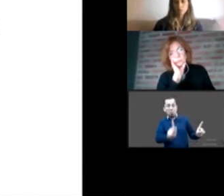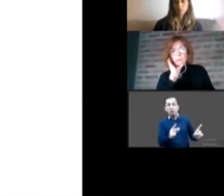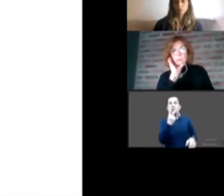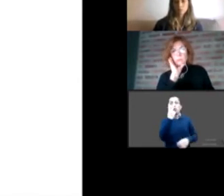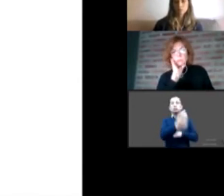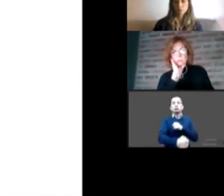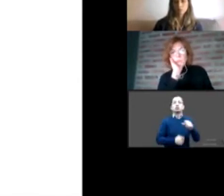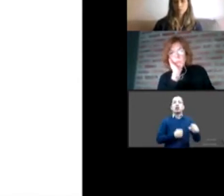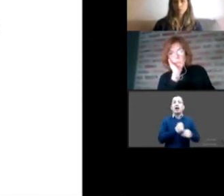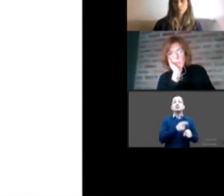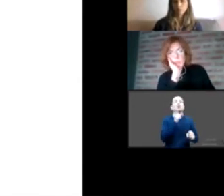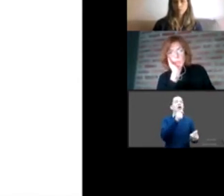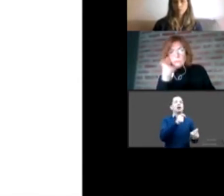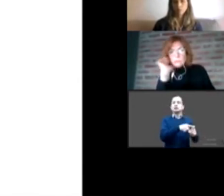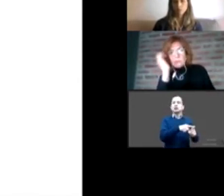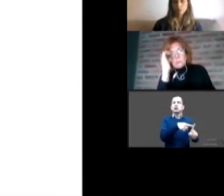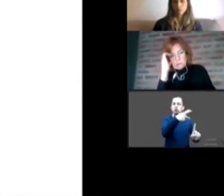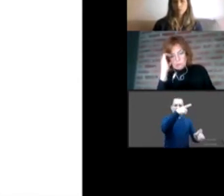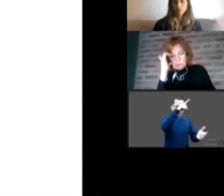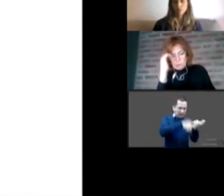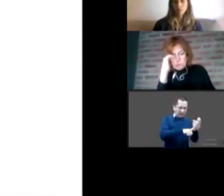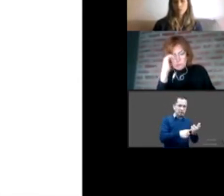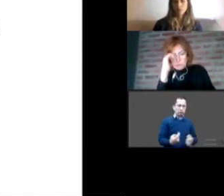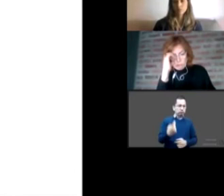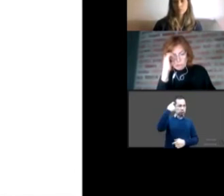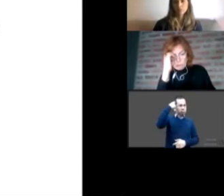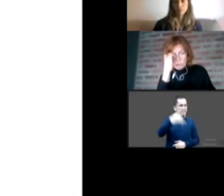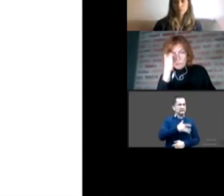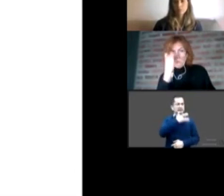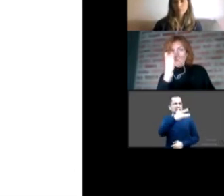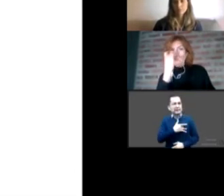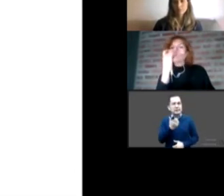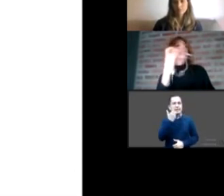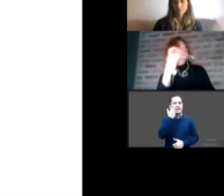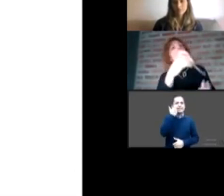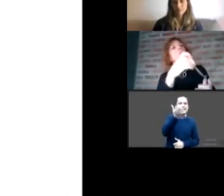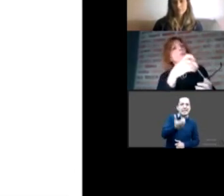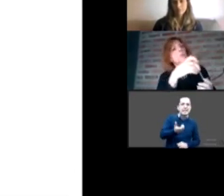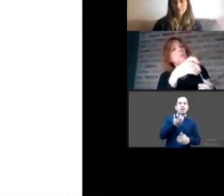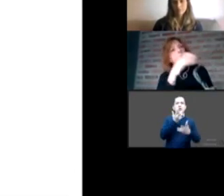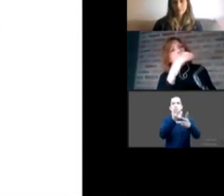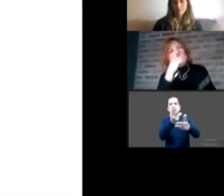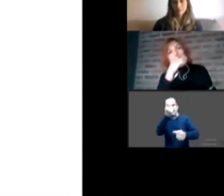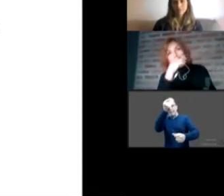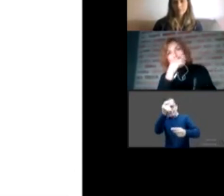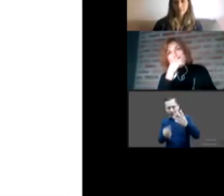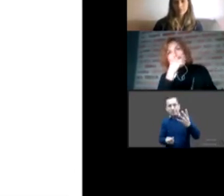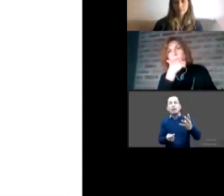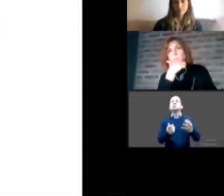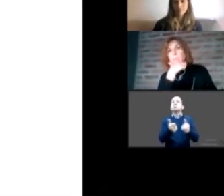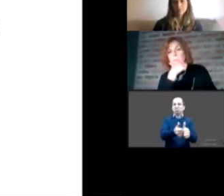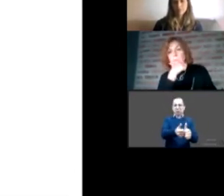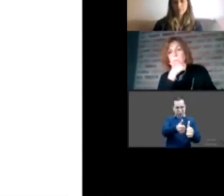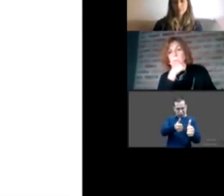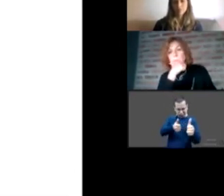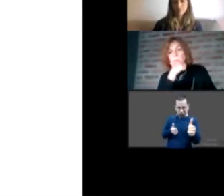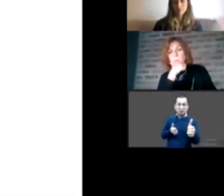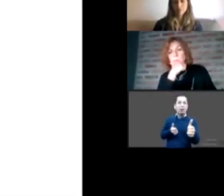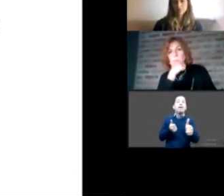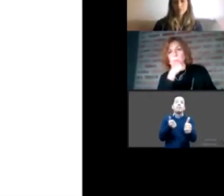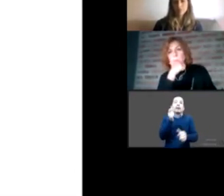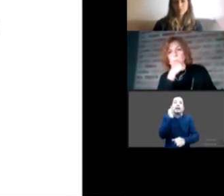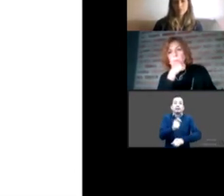posibilidades en general vitales. Entonces, no solo es en función al ciclo vital de